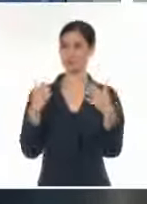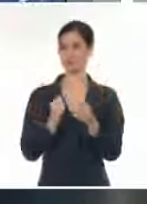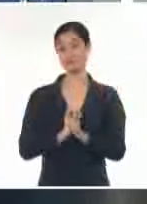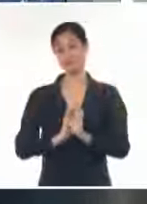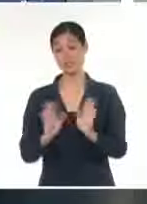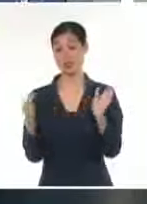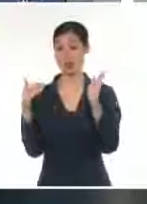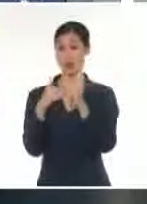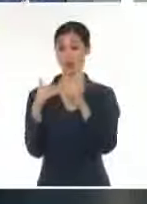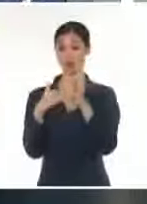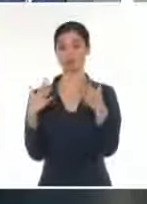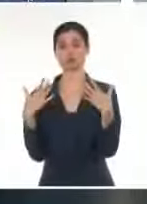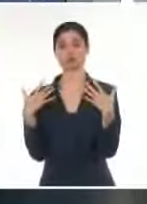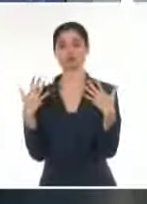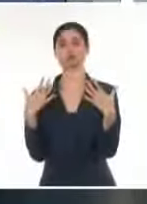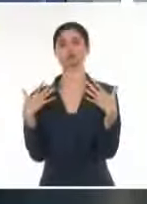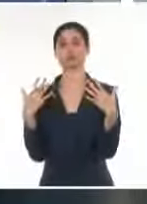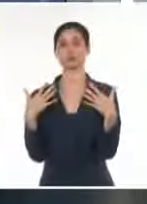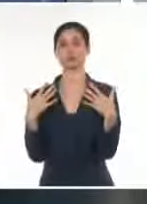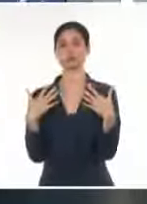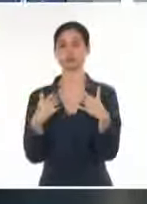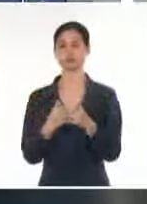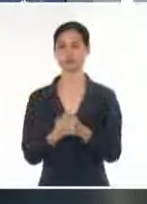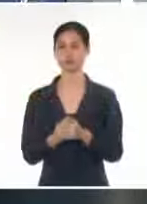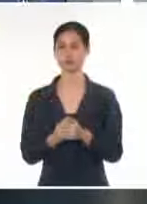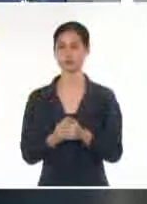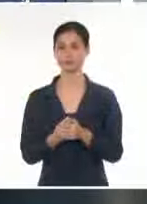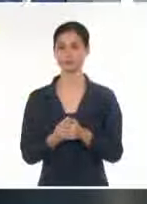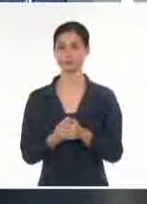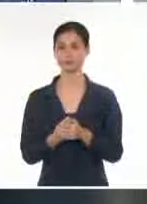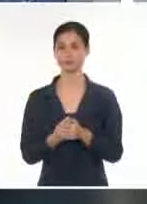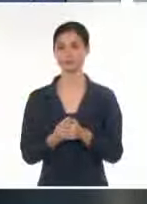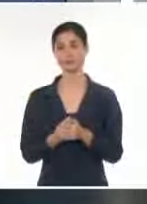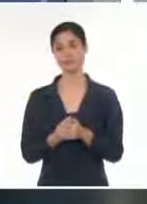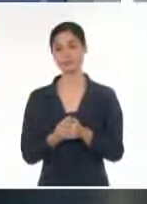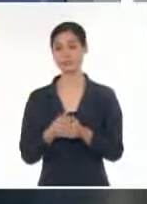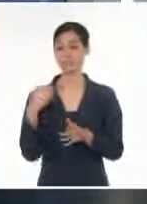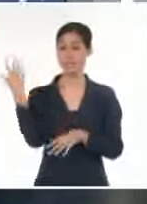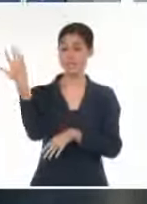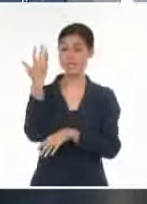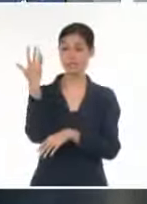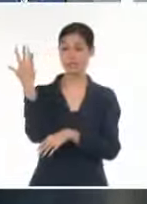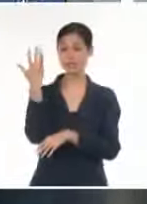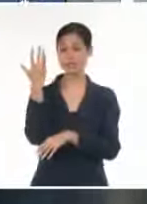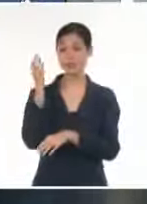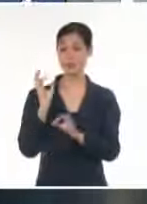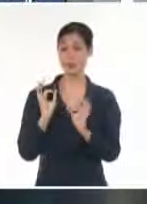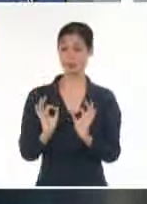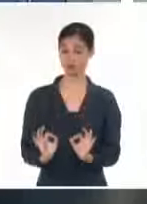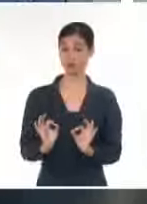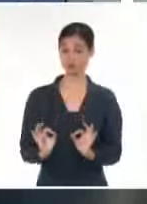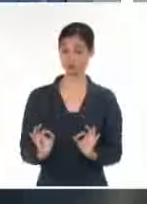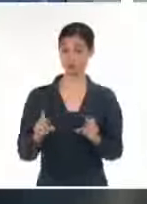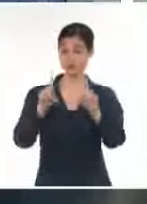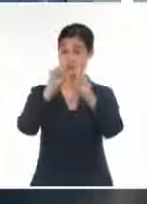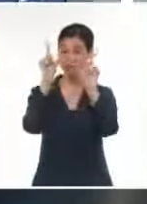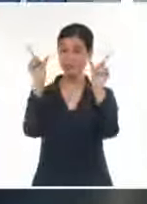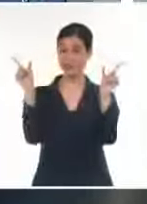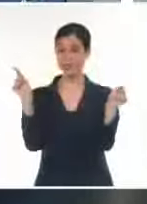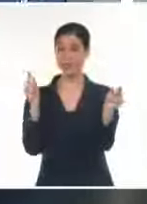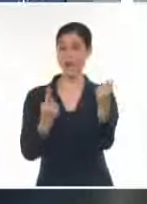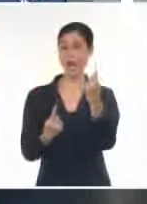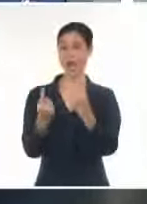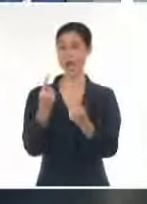Se estuvo sintiendo. Se siente ya una estabilidad en las condiciones del tiempo, y es verdad que se ha sentido un poco más de fresco, pero ya van en